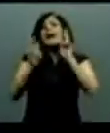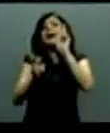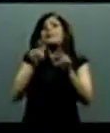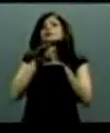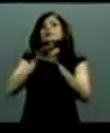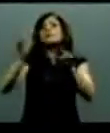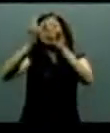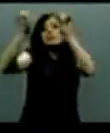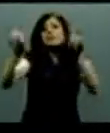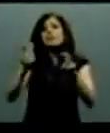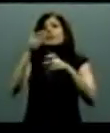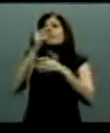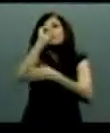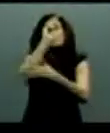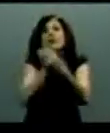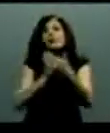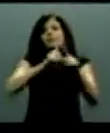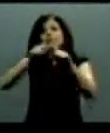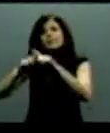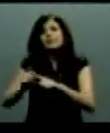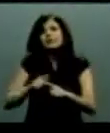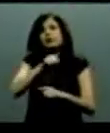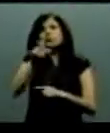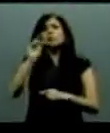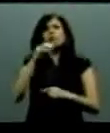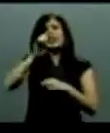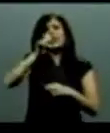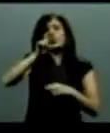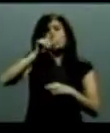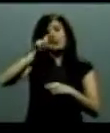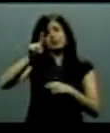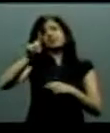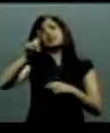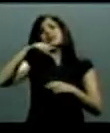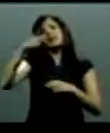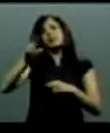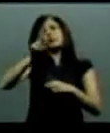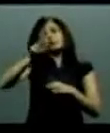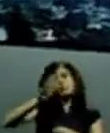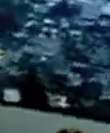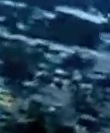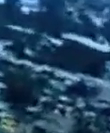Esta cifra la aprovecharon Rosario Guerra y Beatriz Paredes para realizar los siguientes señalamientos.